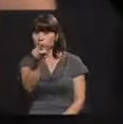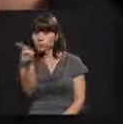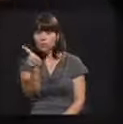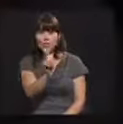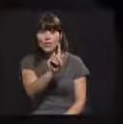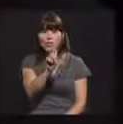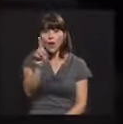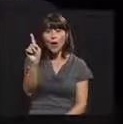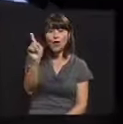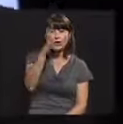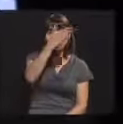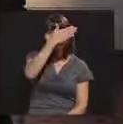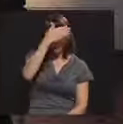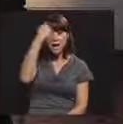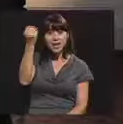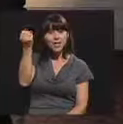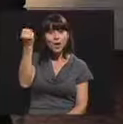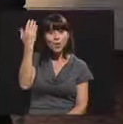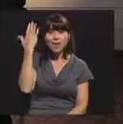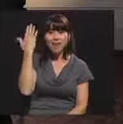olvidar.